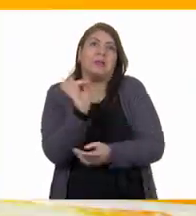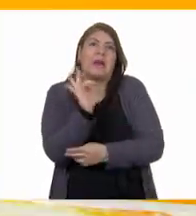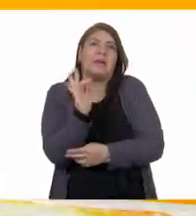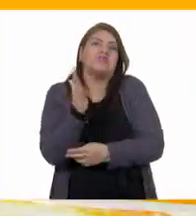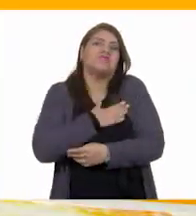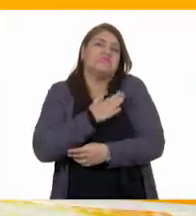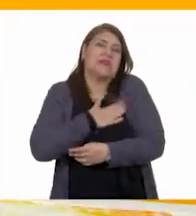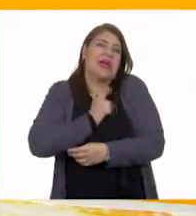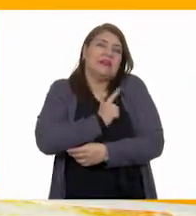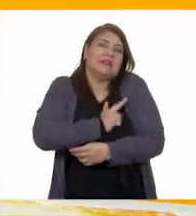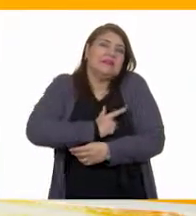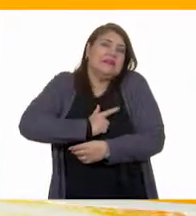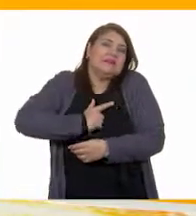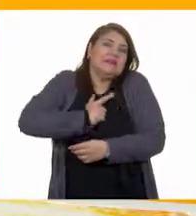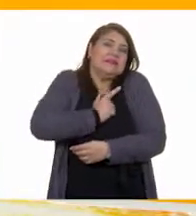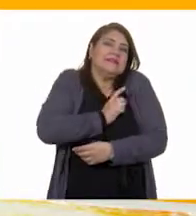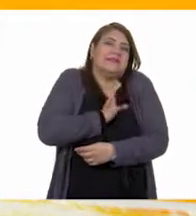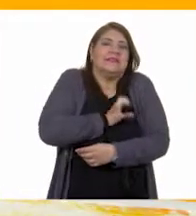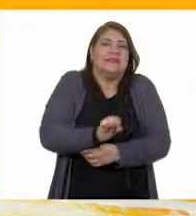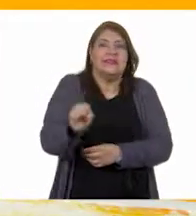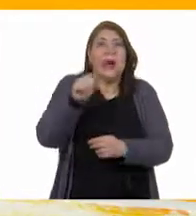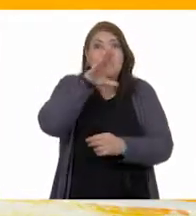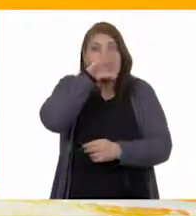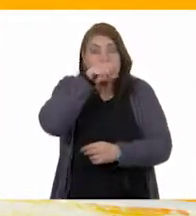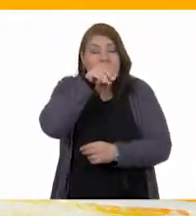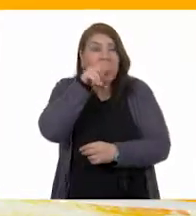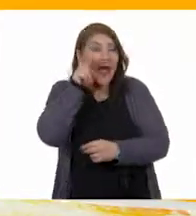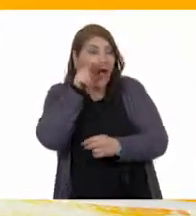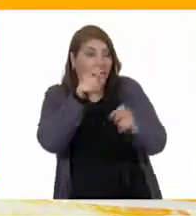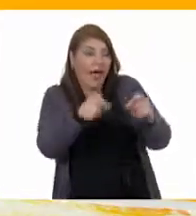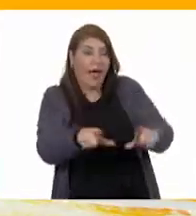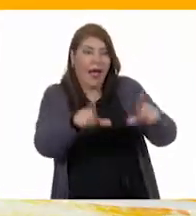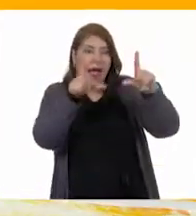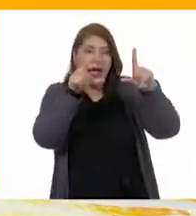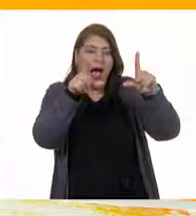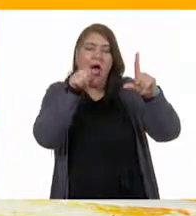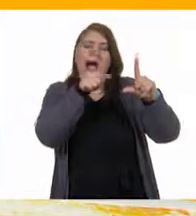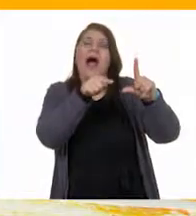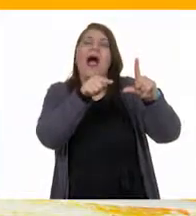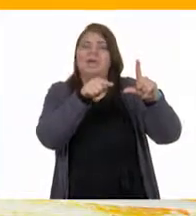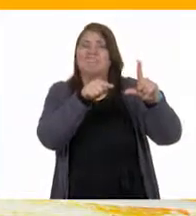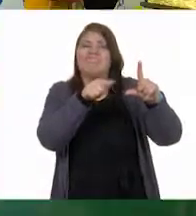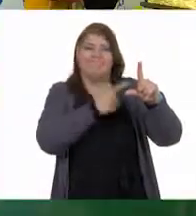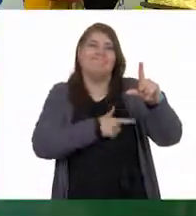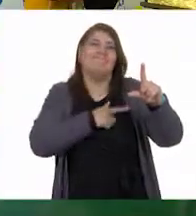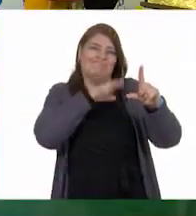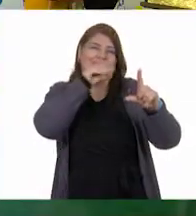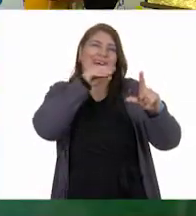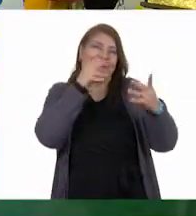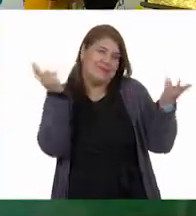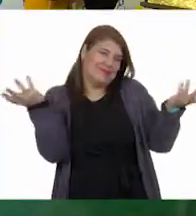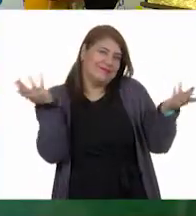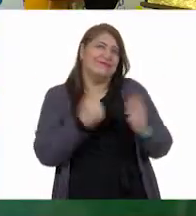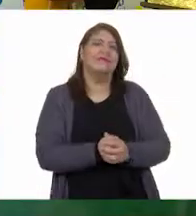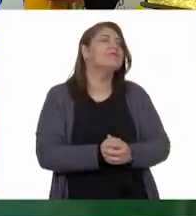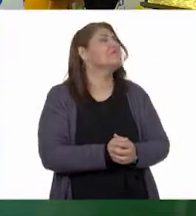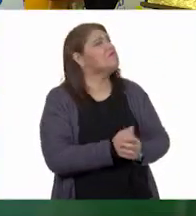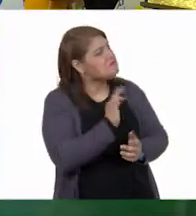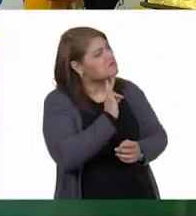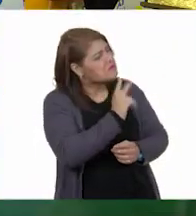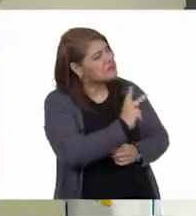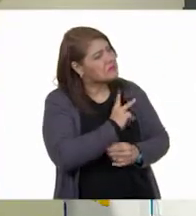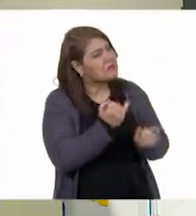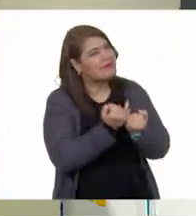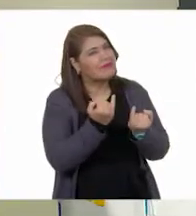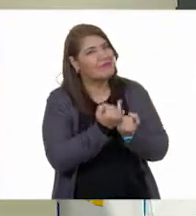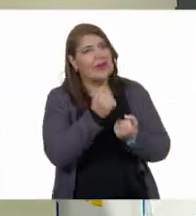gustan mucho los patos. Y así que cuando vi la imagen, pues lo primero que vi fue un pato. A lo mejor a mí me pasó algo similar